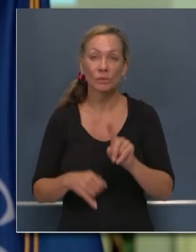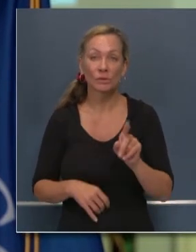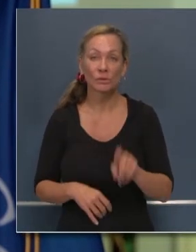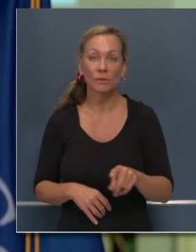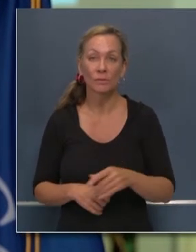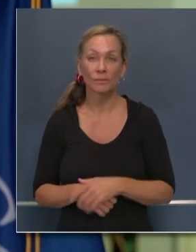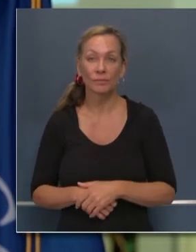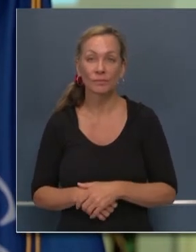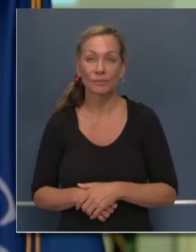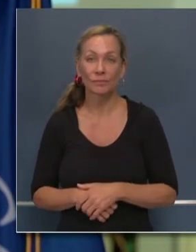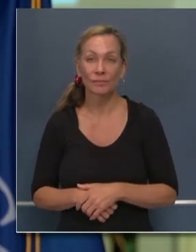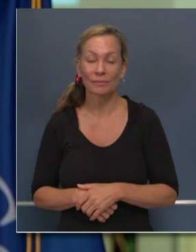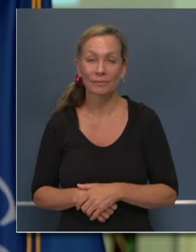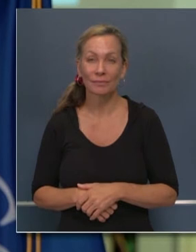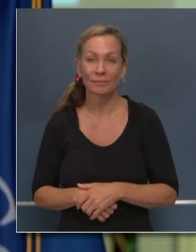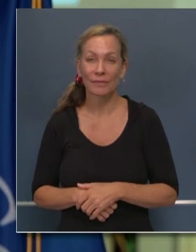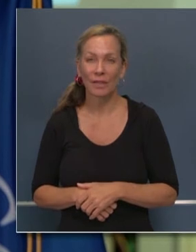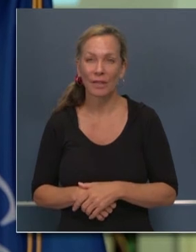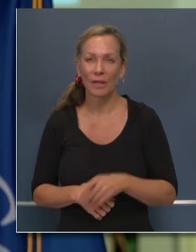Gracias,